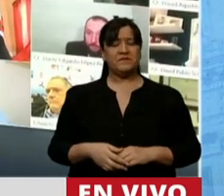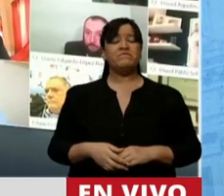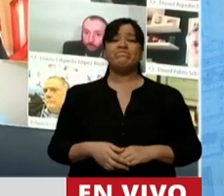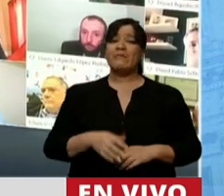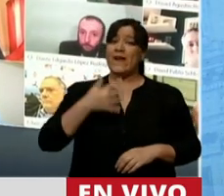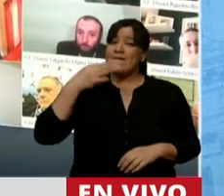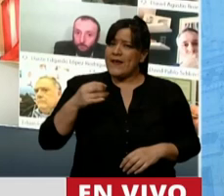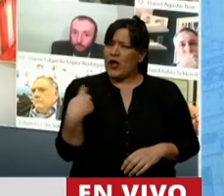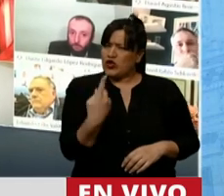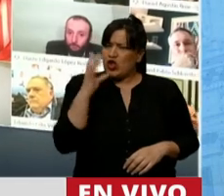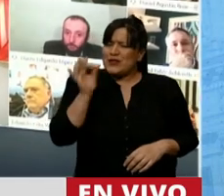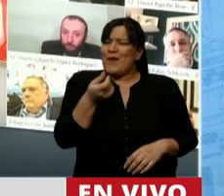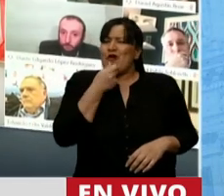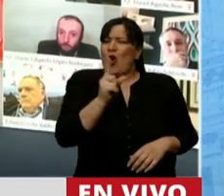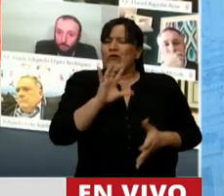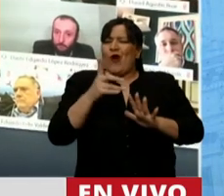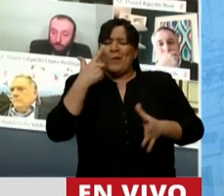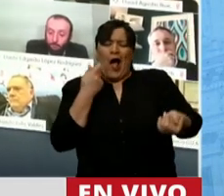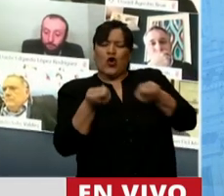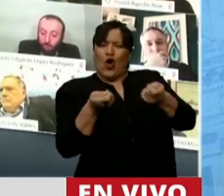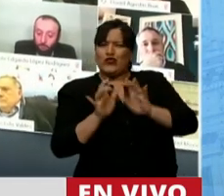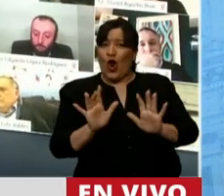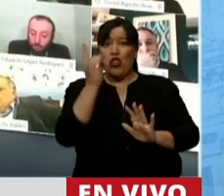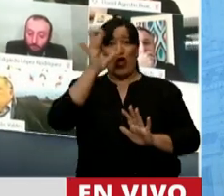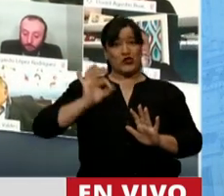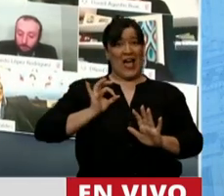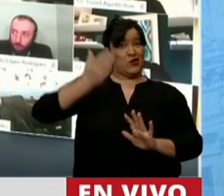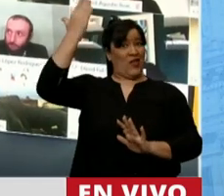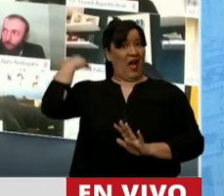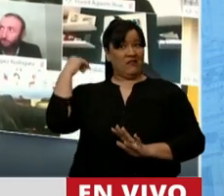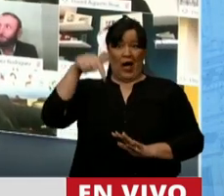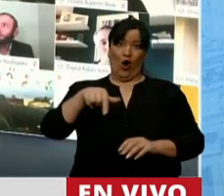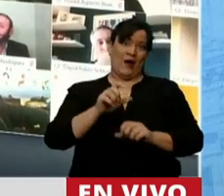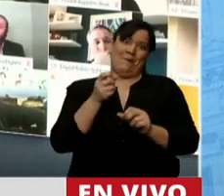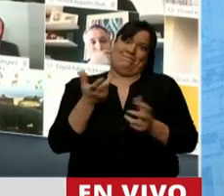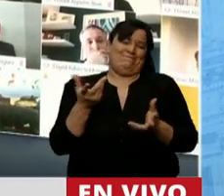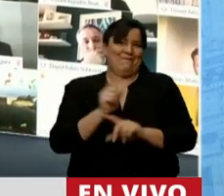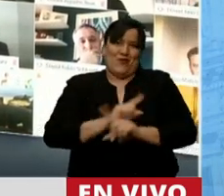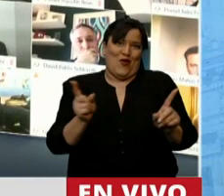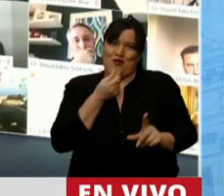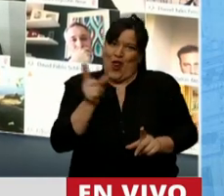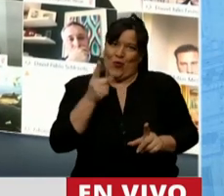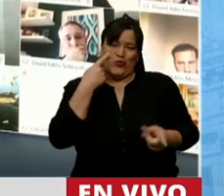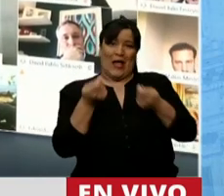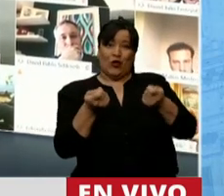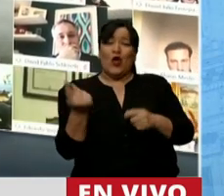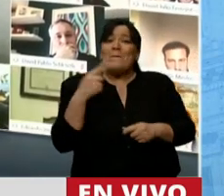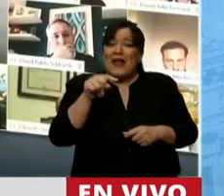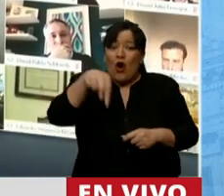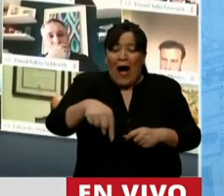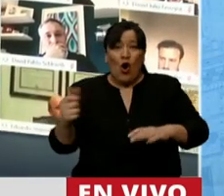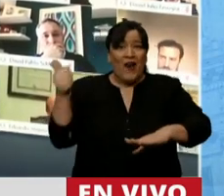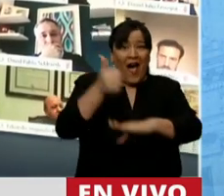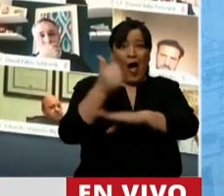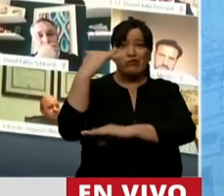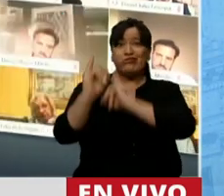verdad, sabemos, nunca le gustaron los controles, ni en los 12 años anteriores ni menos ahora. Pero sepa que venir a rendir cuentas es una